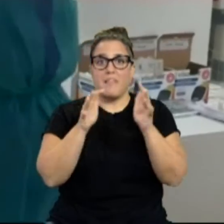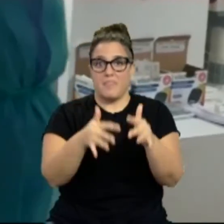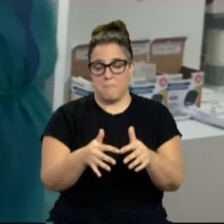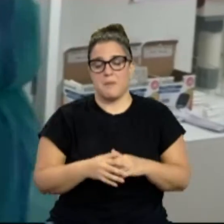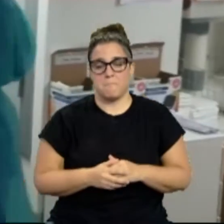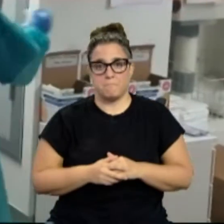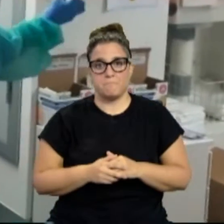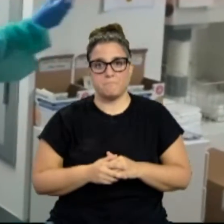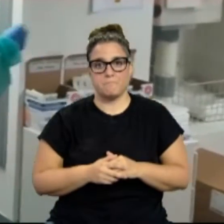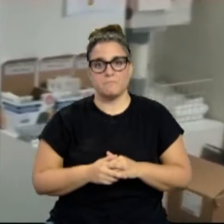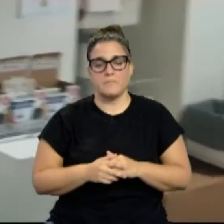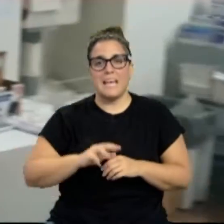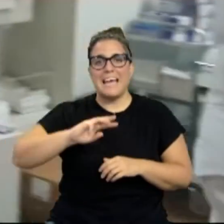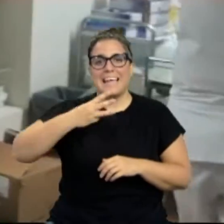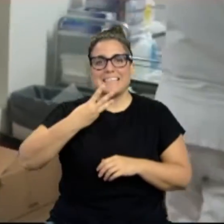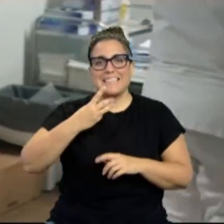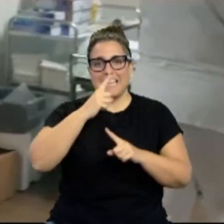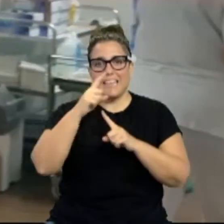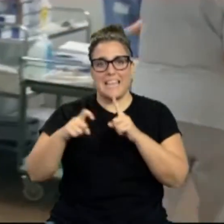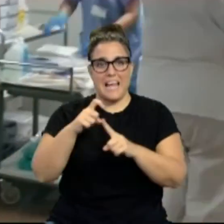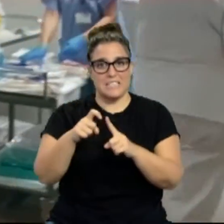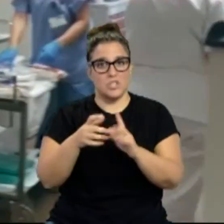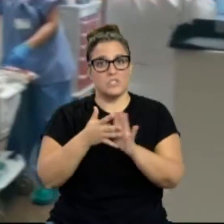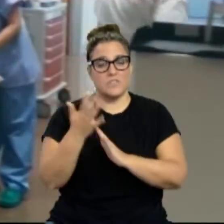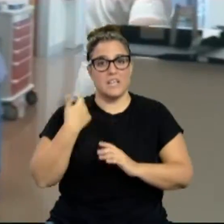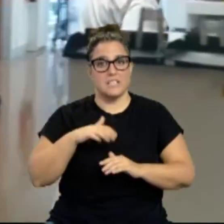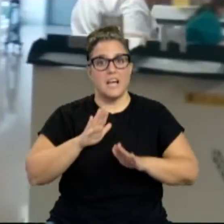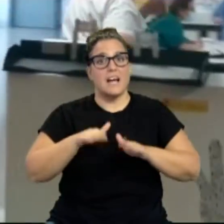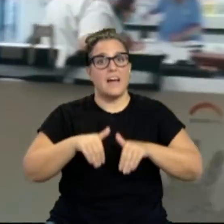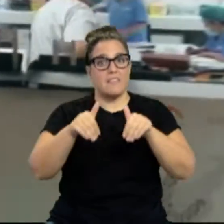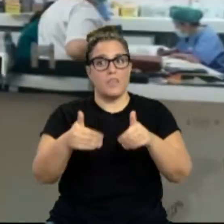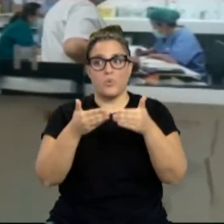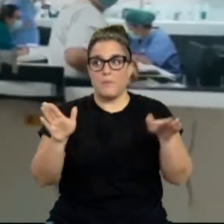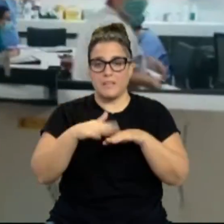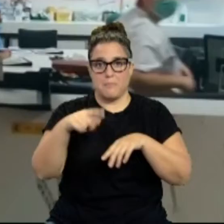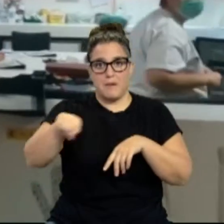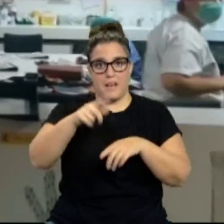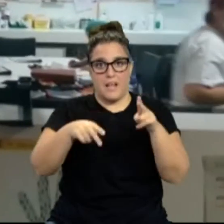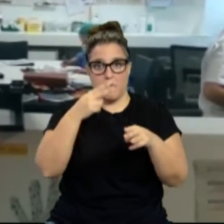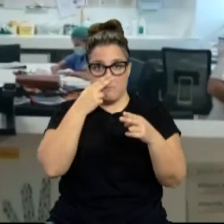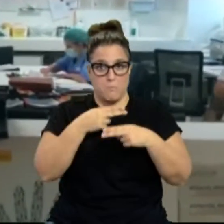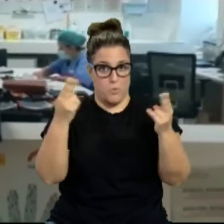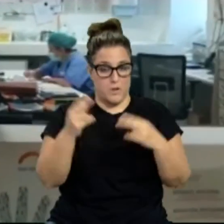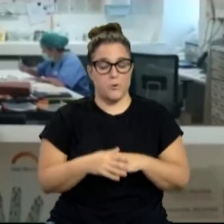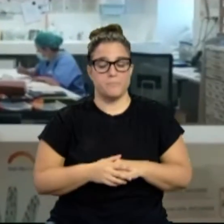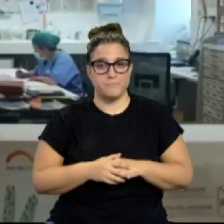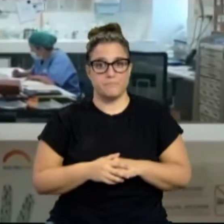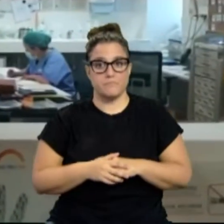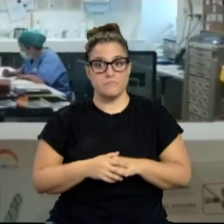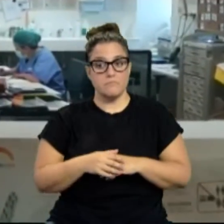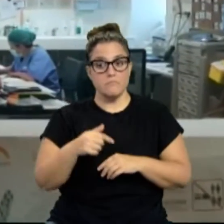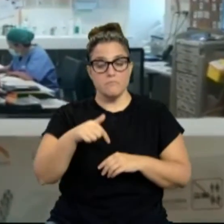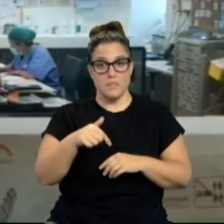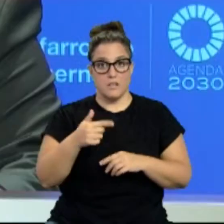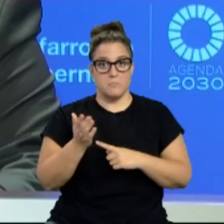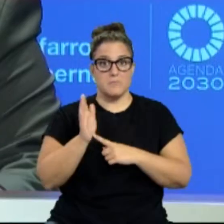Es el tercer año en el que la propuesta de candidaturas está abierta al público. La candidatura distinguida hoy por parte del gobierno fue presentada en